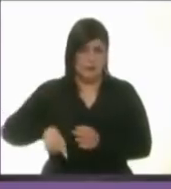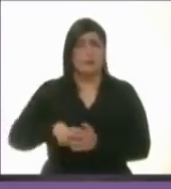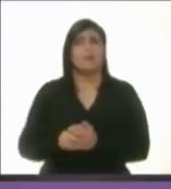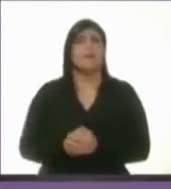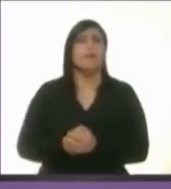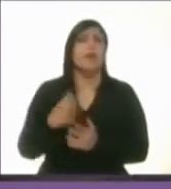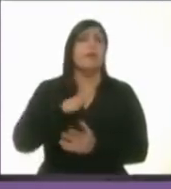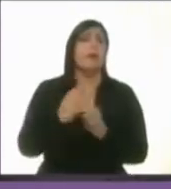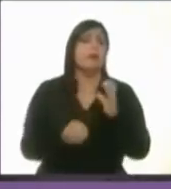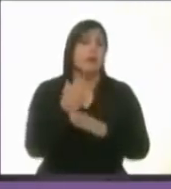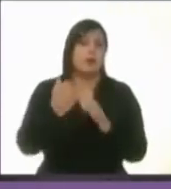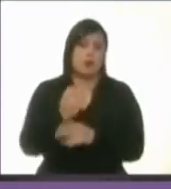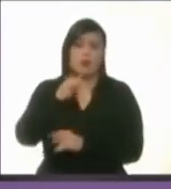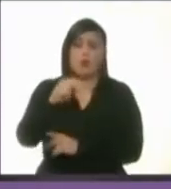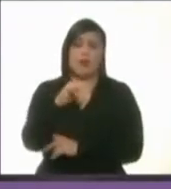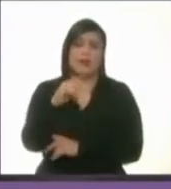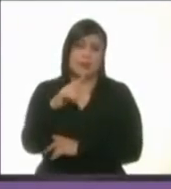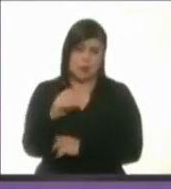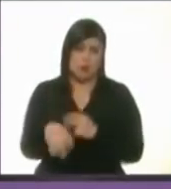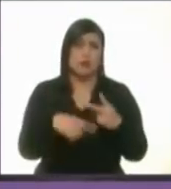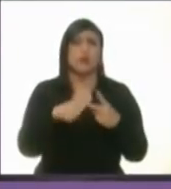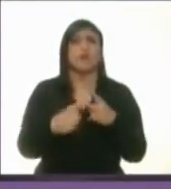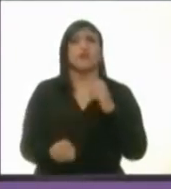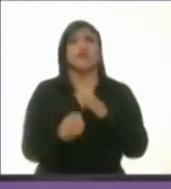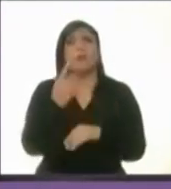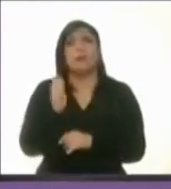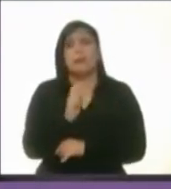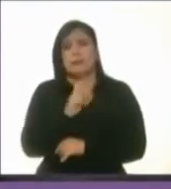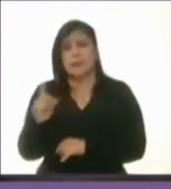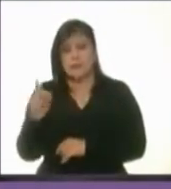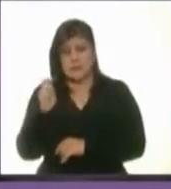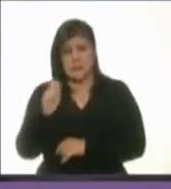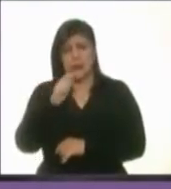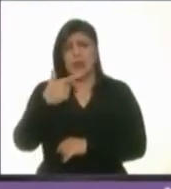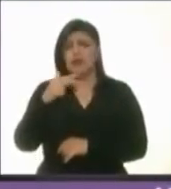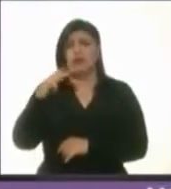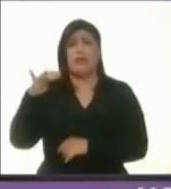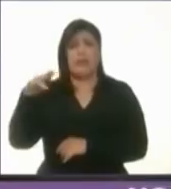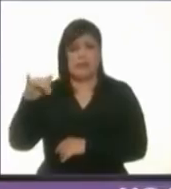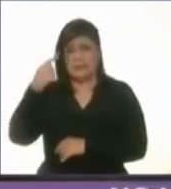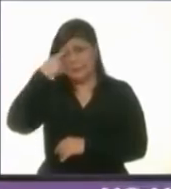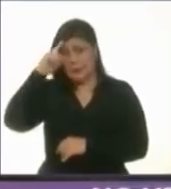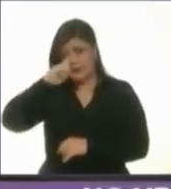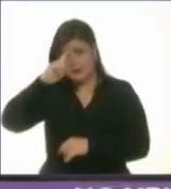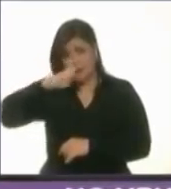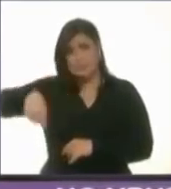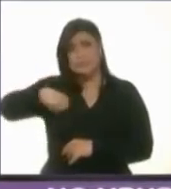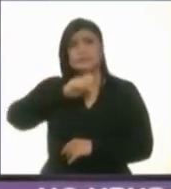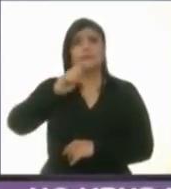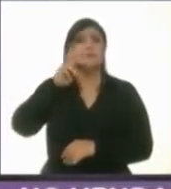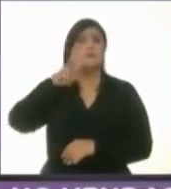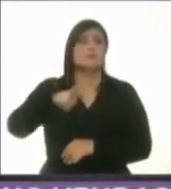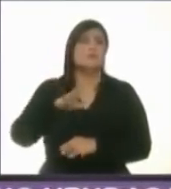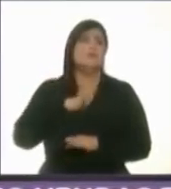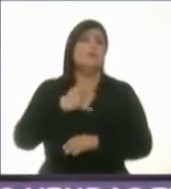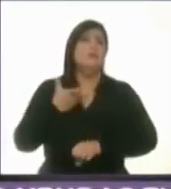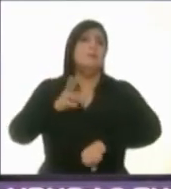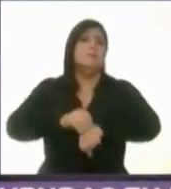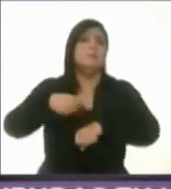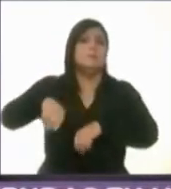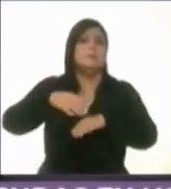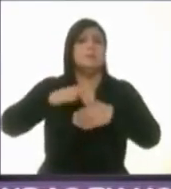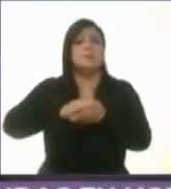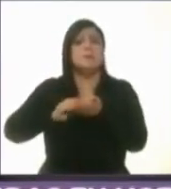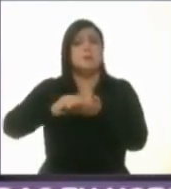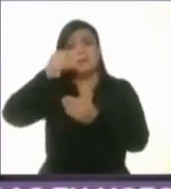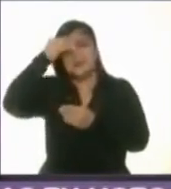Juanitos. Vendrá de nuevo la derecha norteamericana Giuliani para asesorar la amnistía y meter a miles de jóvenes a los